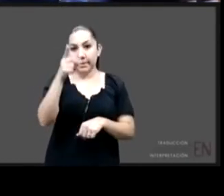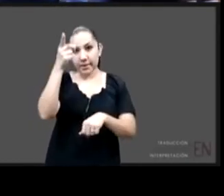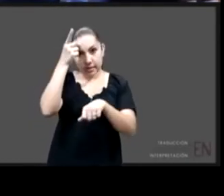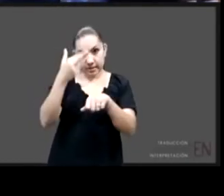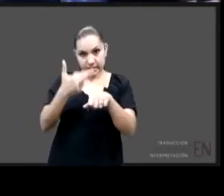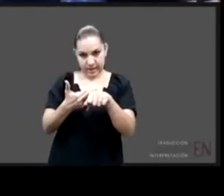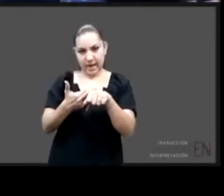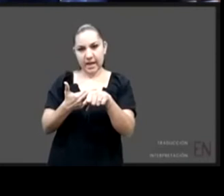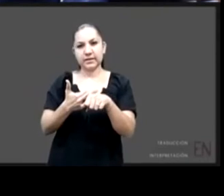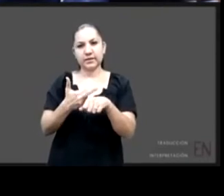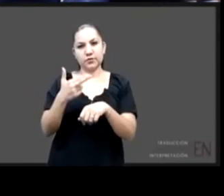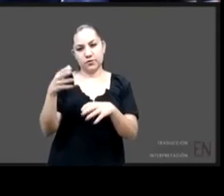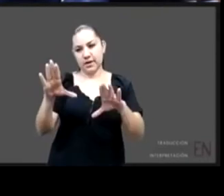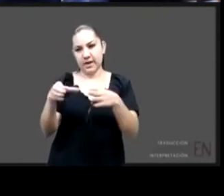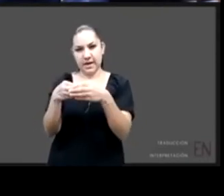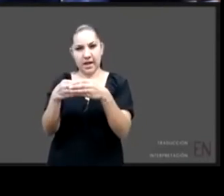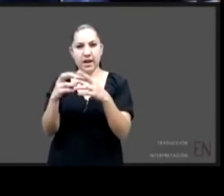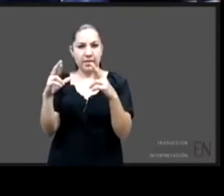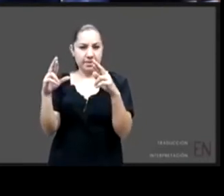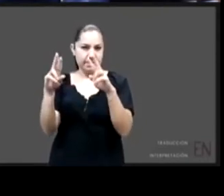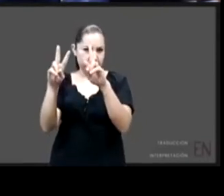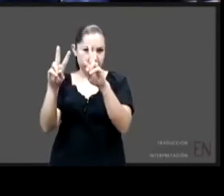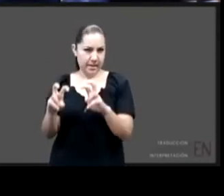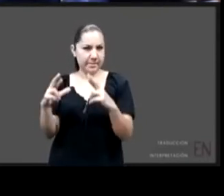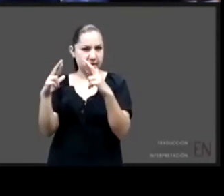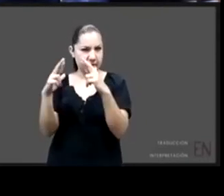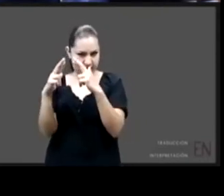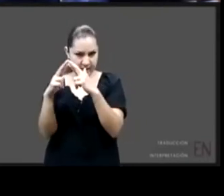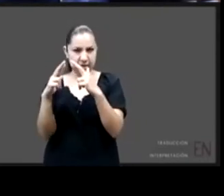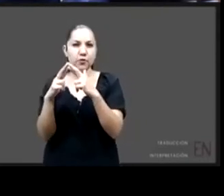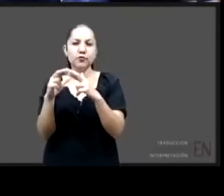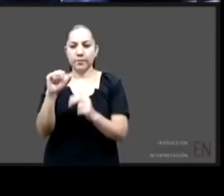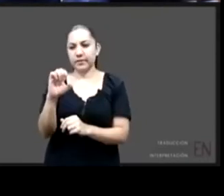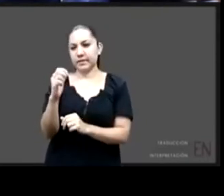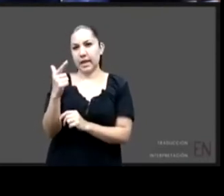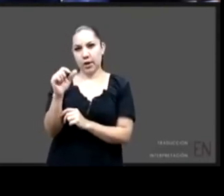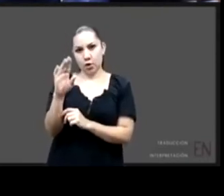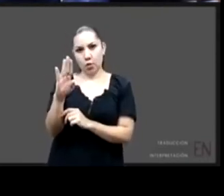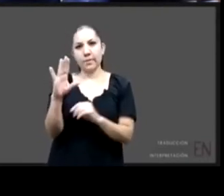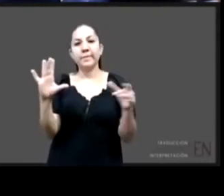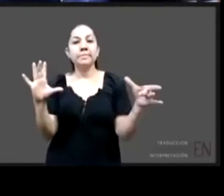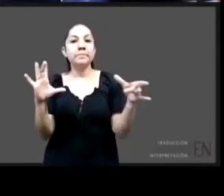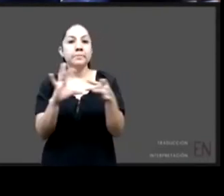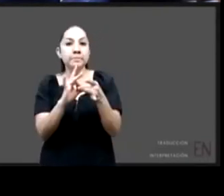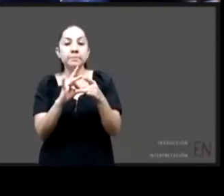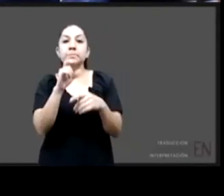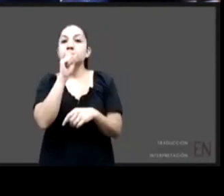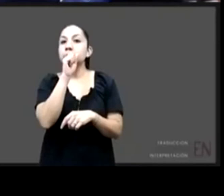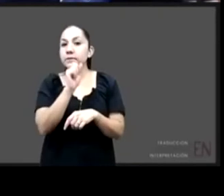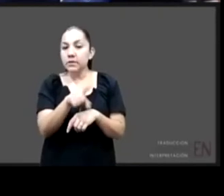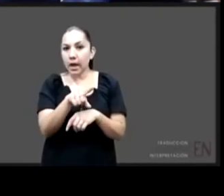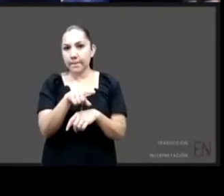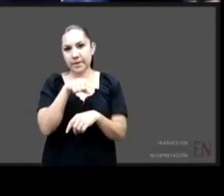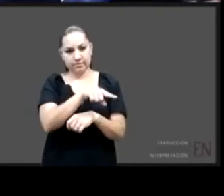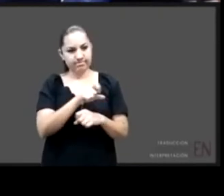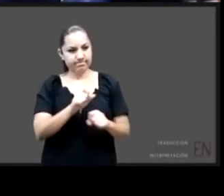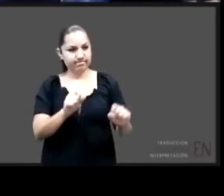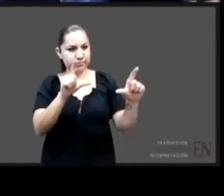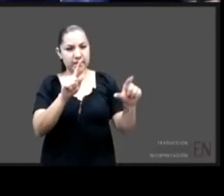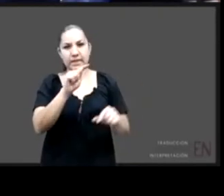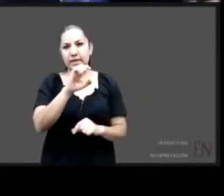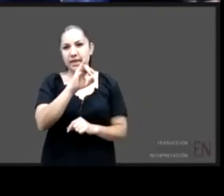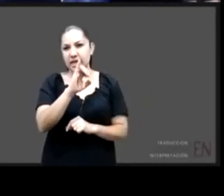Religiosos junto con el acompañamiento y la anfitrionía en esta plataforma de Tejiendo Redes